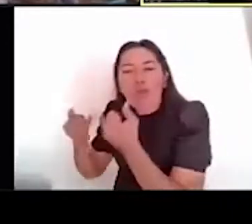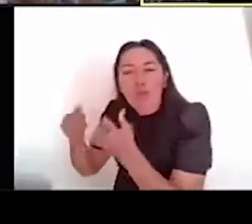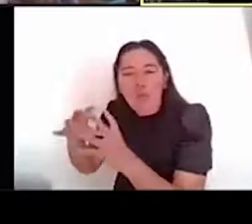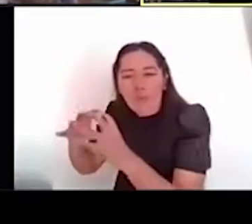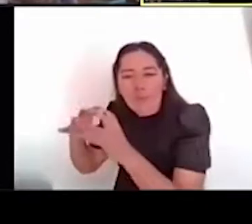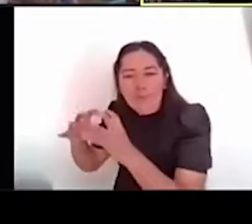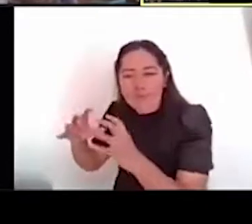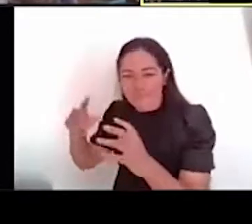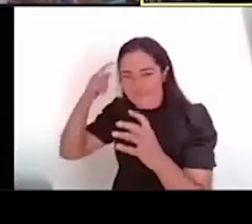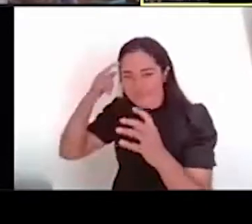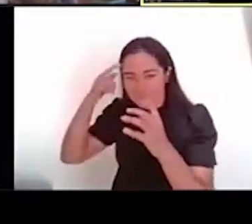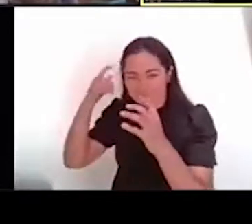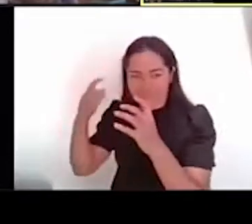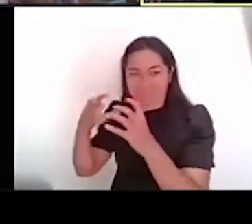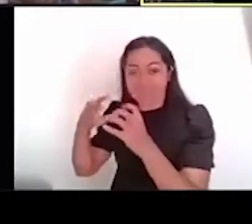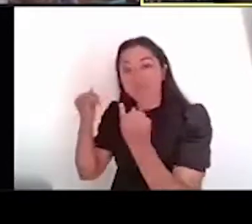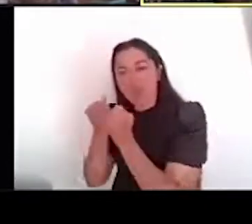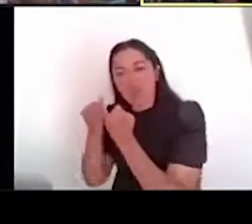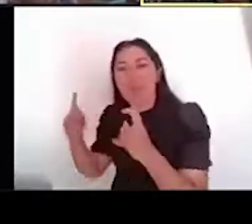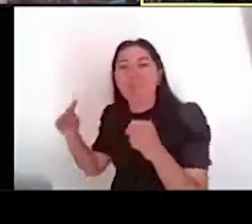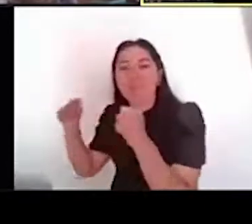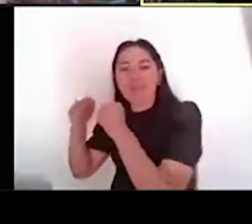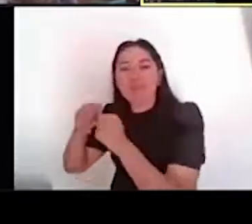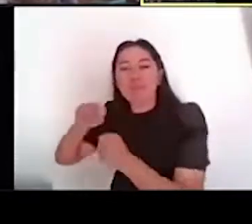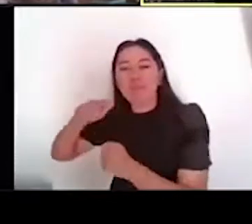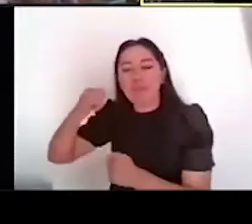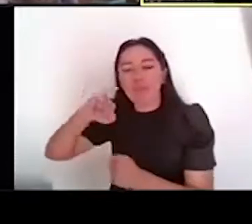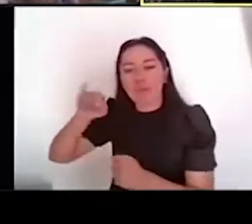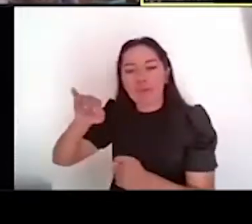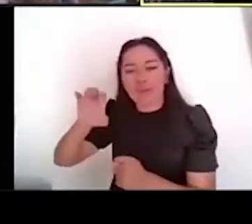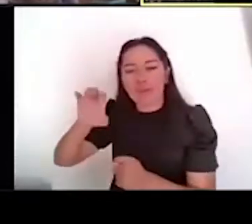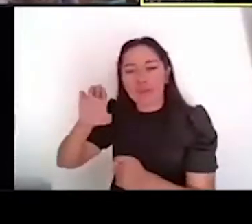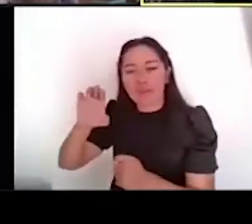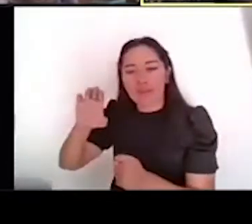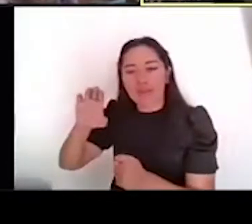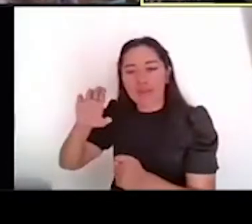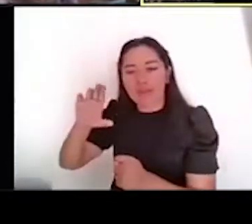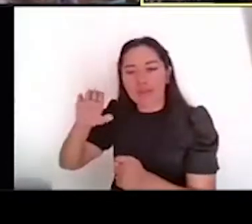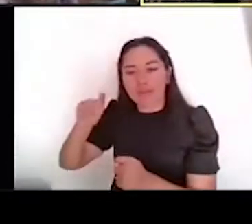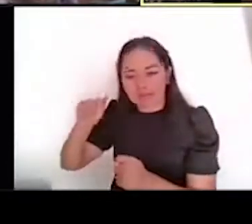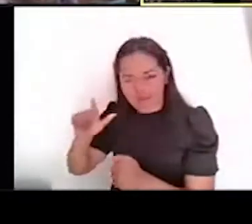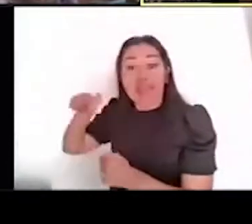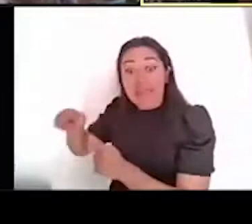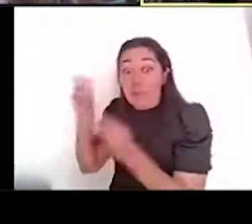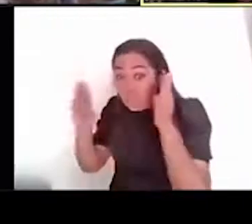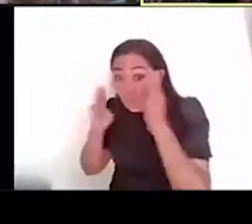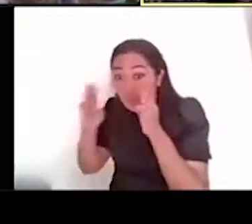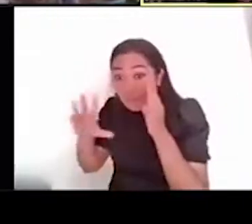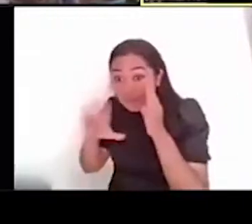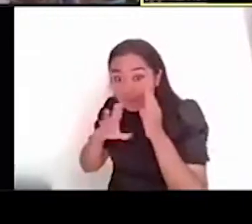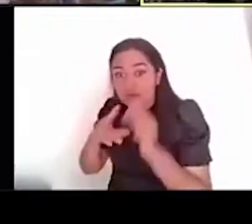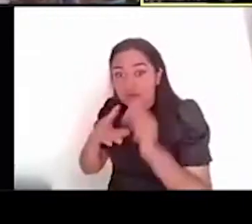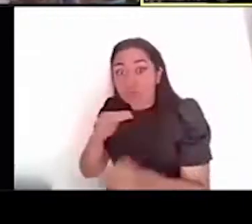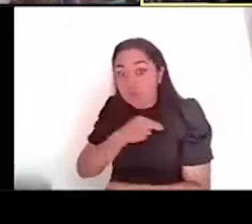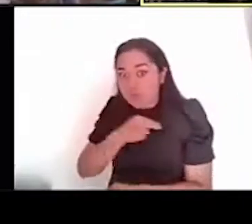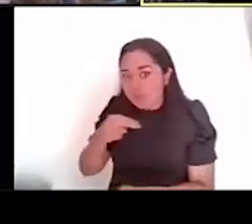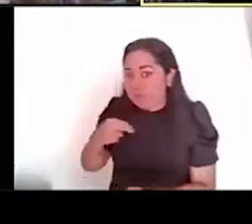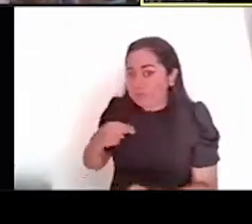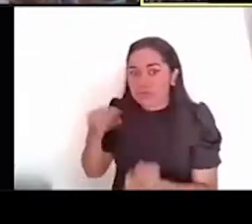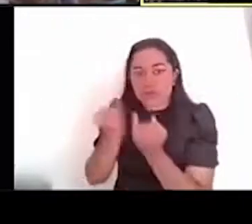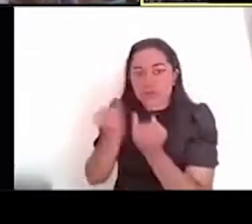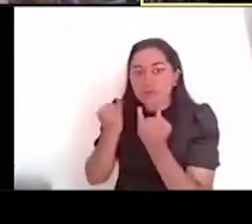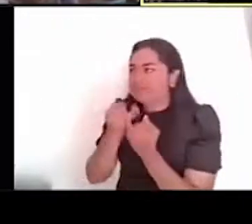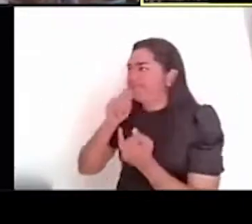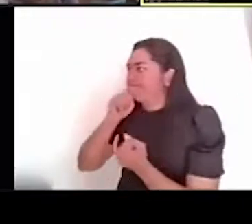templo de Jeca, que también se están convirtiendo en museos de sitio, en ellos también hemos trabajado de manera coordinada con ingenieros,